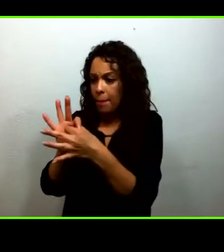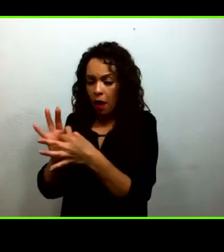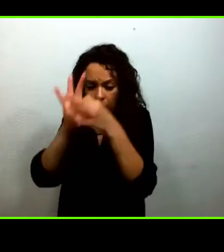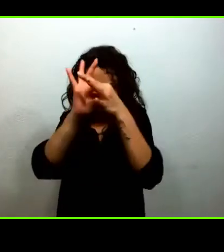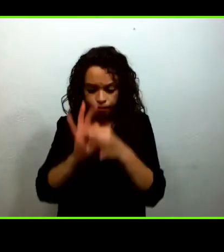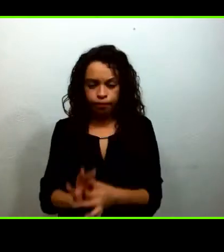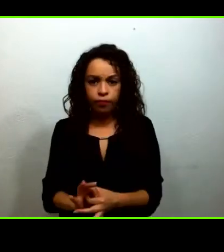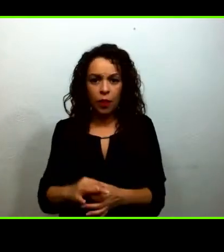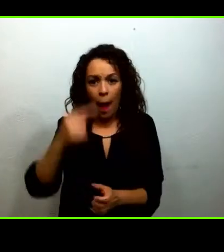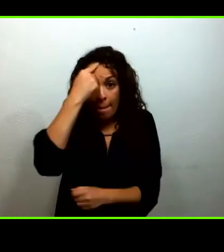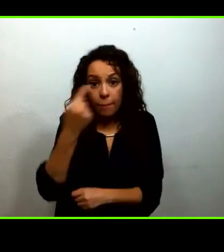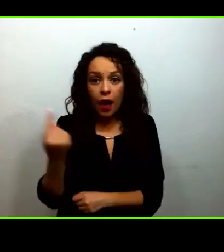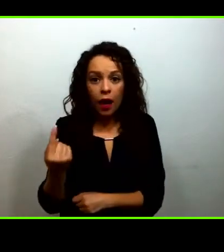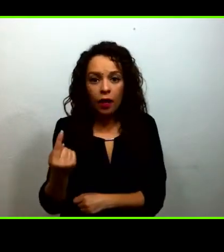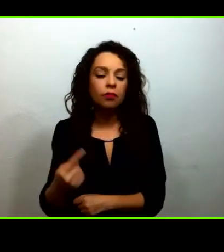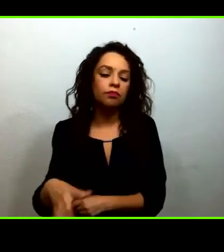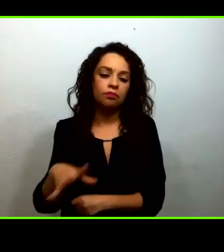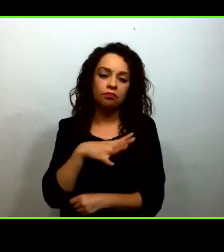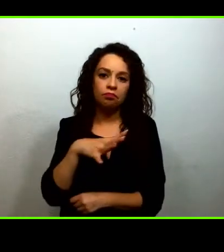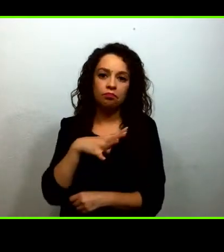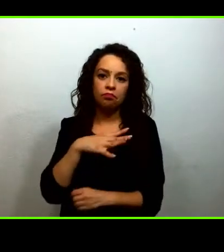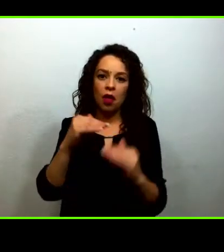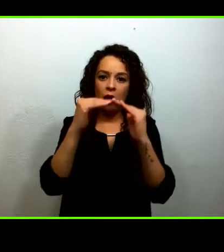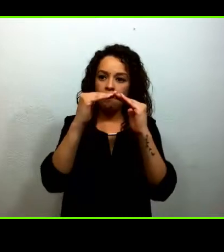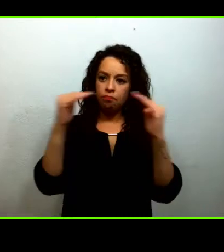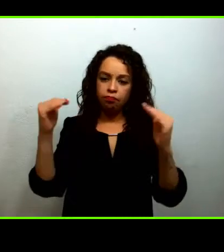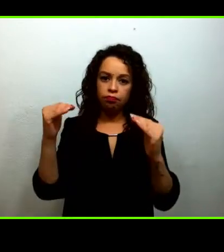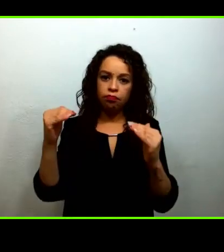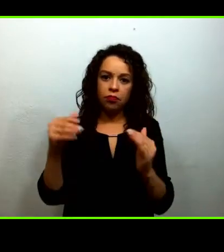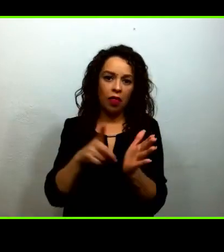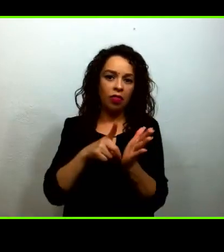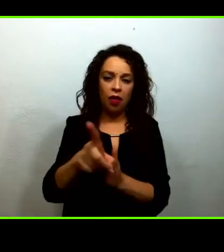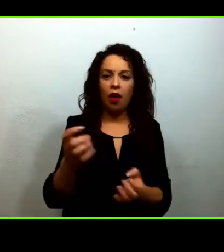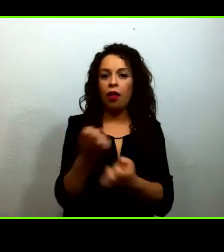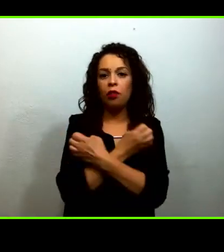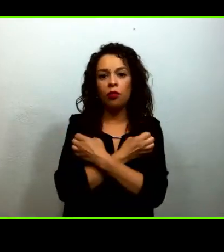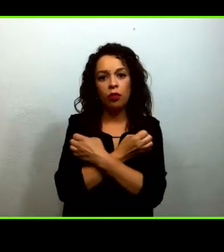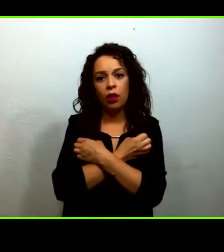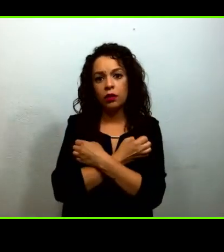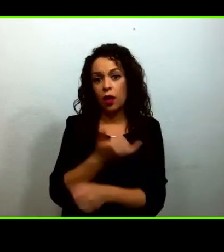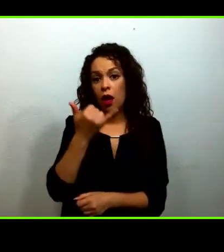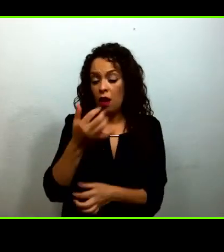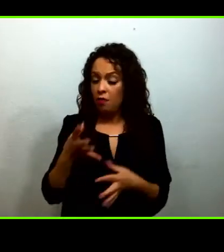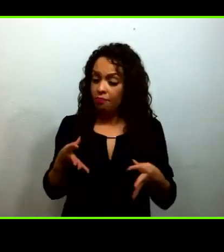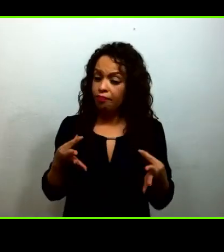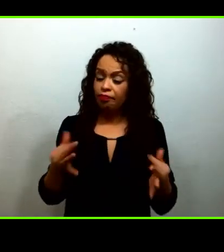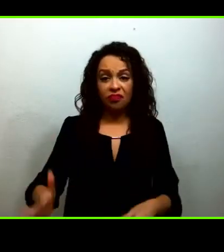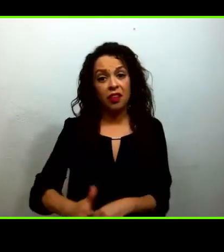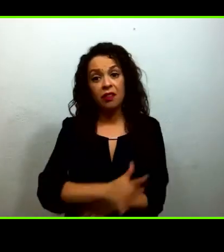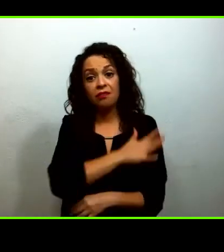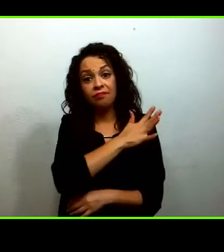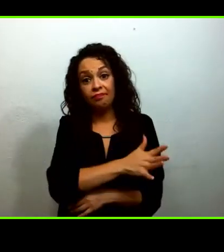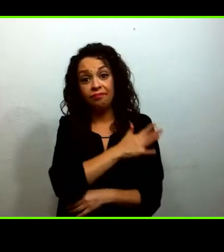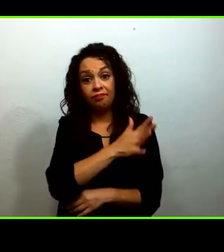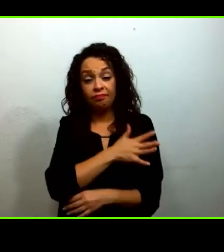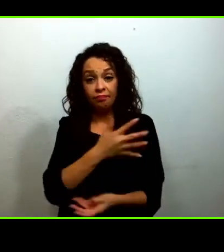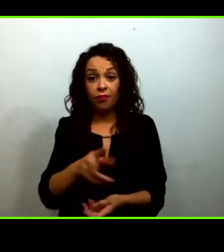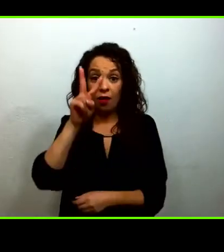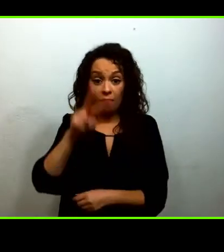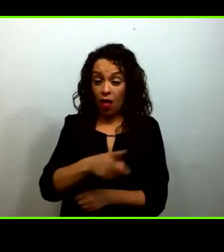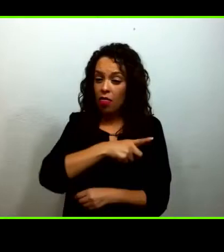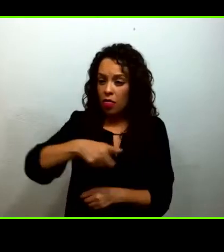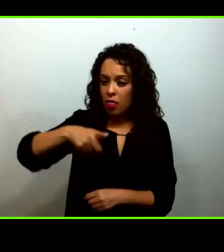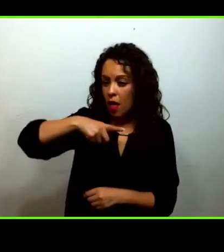educación equitativa, justa, inclusiva, una educación de calidad, debemos considerar al sistema educativo como